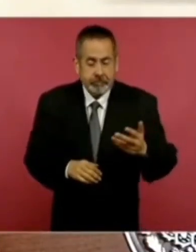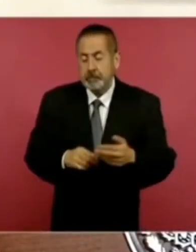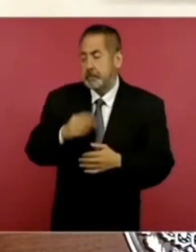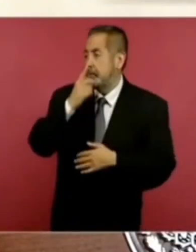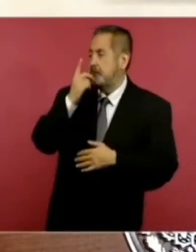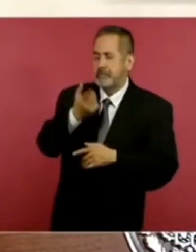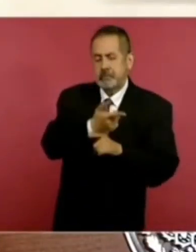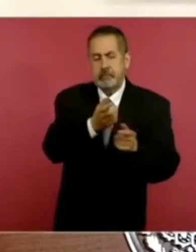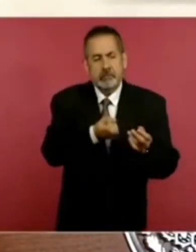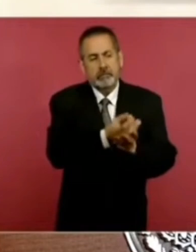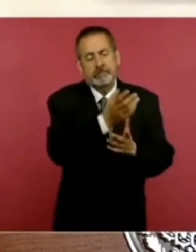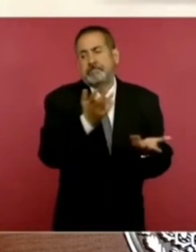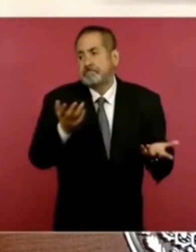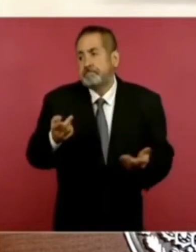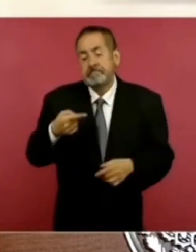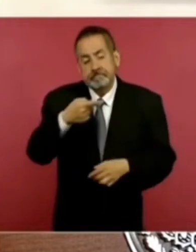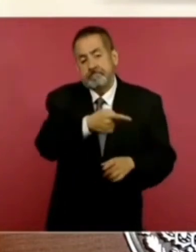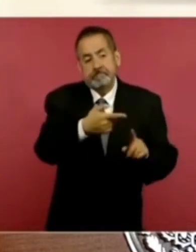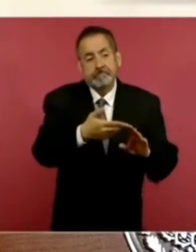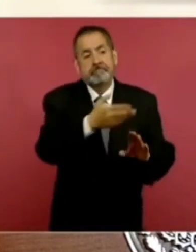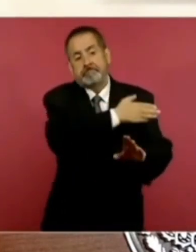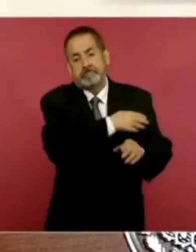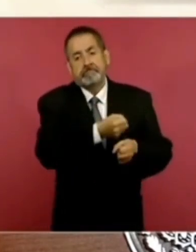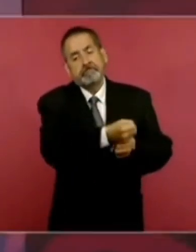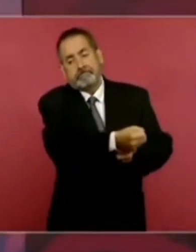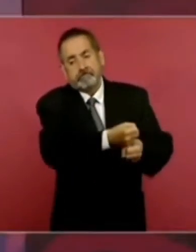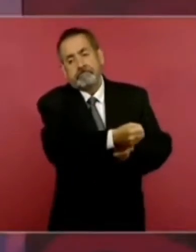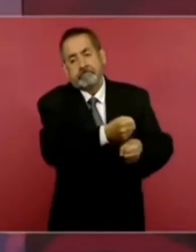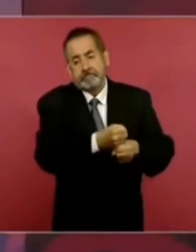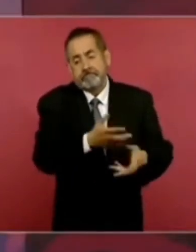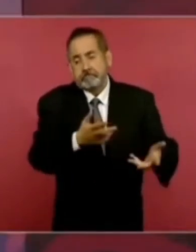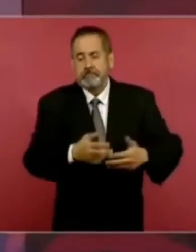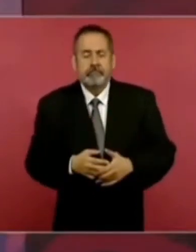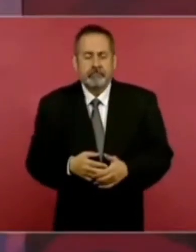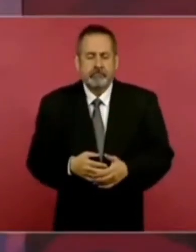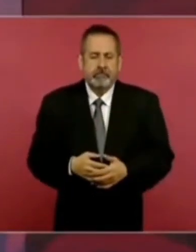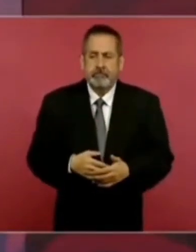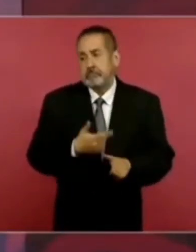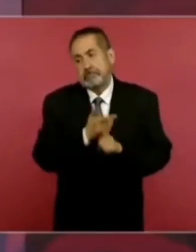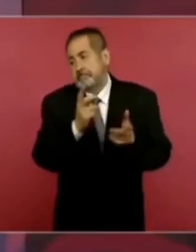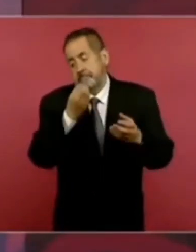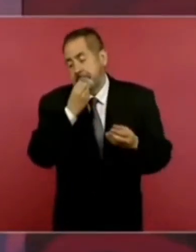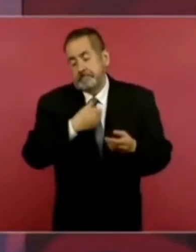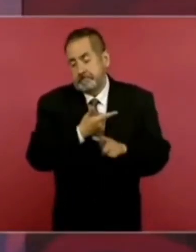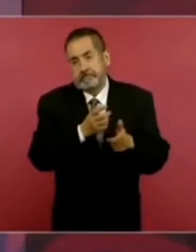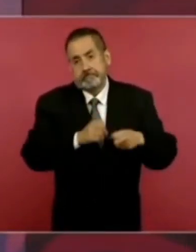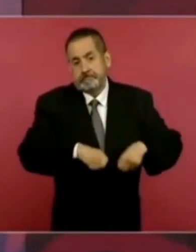de que fueron torturados. pues se pensaba de que había